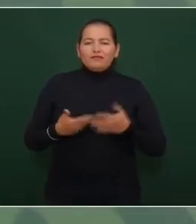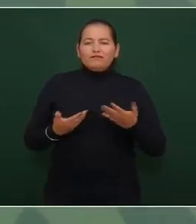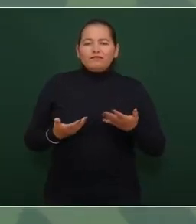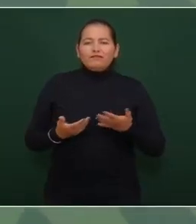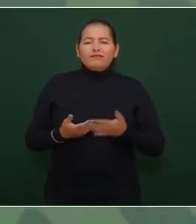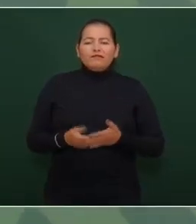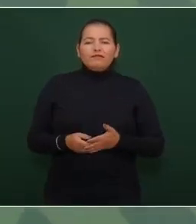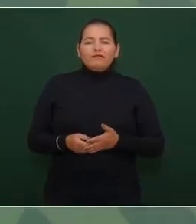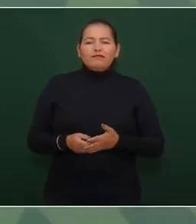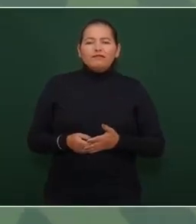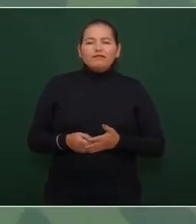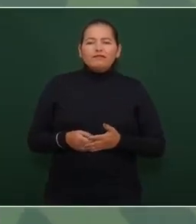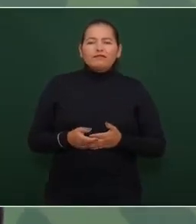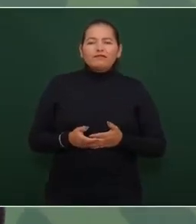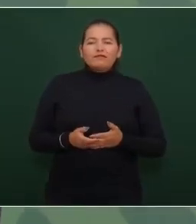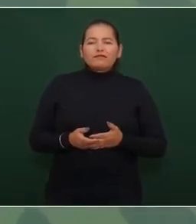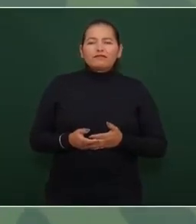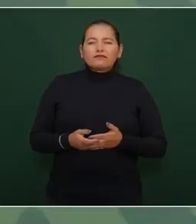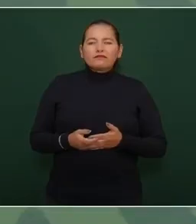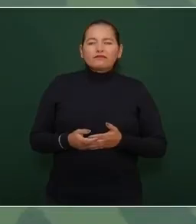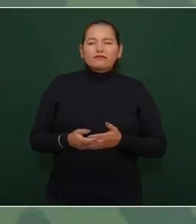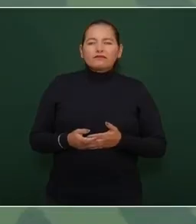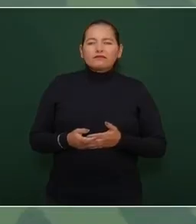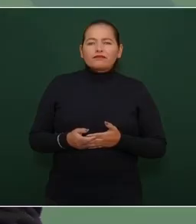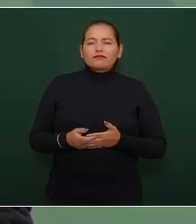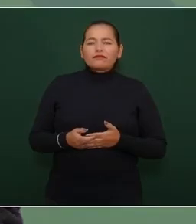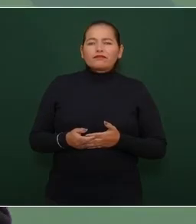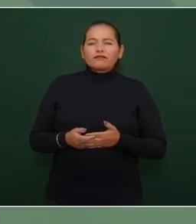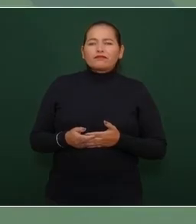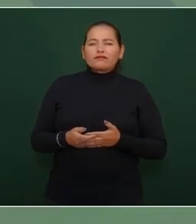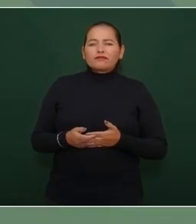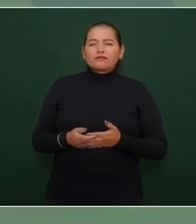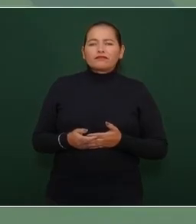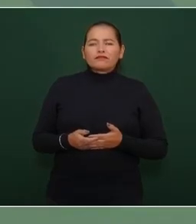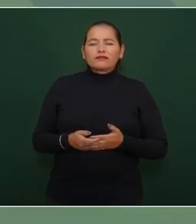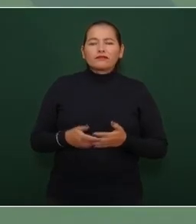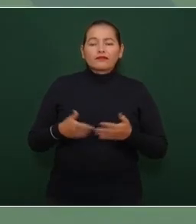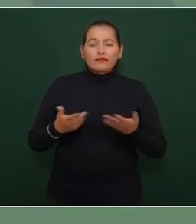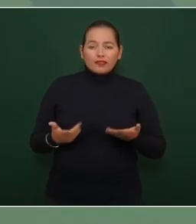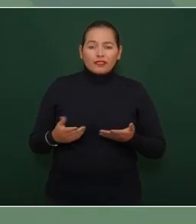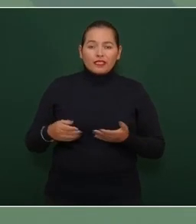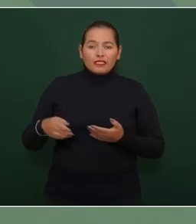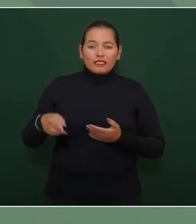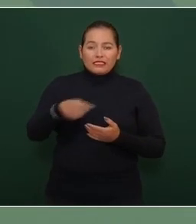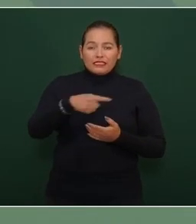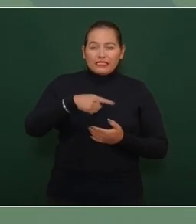la reacción es moralmente imposible